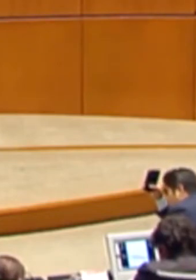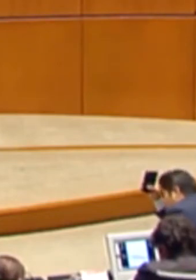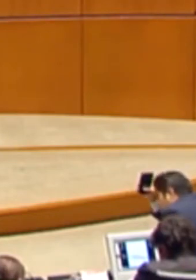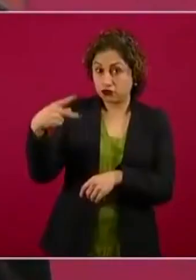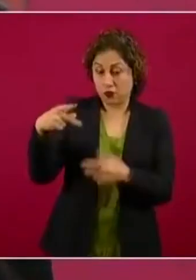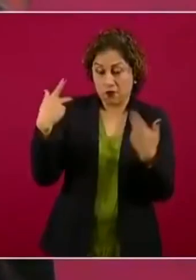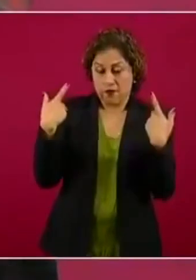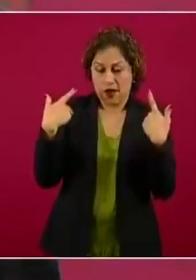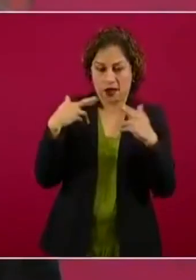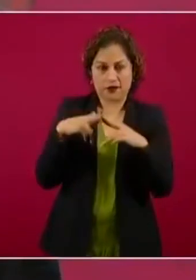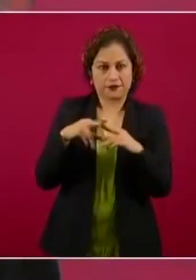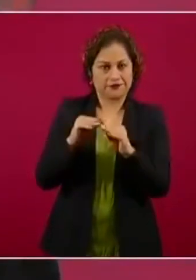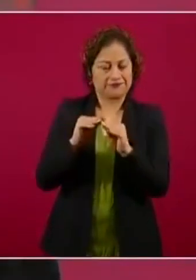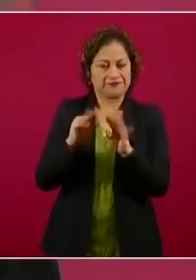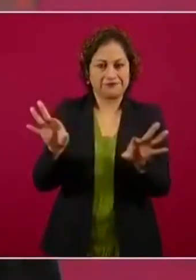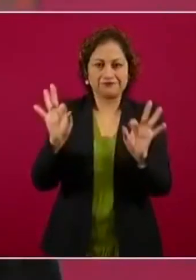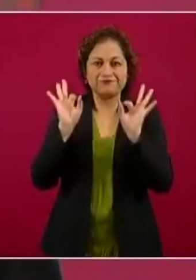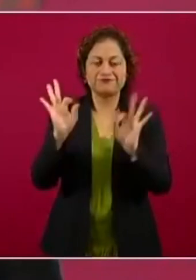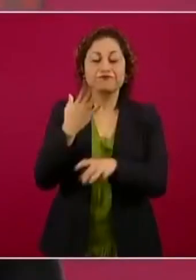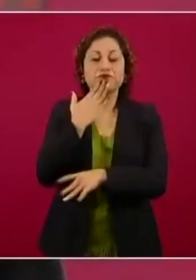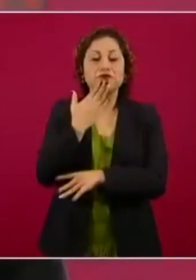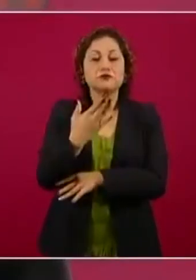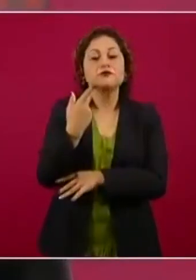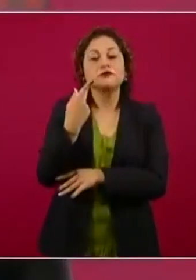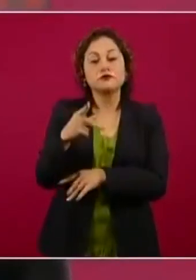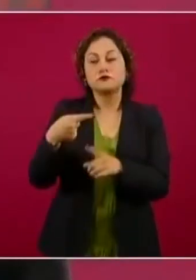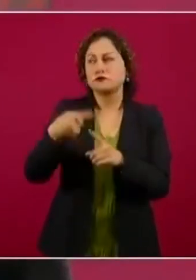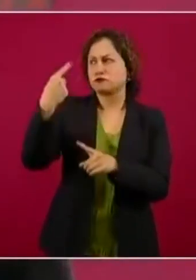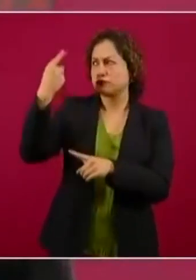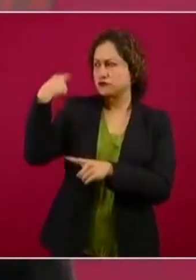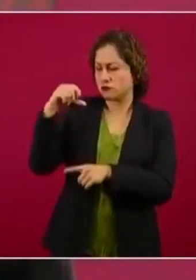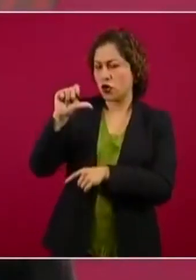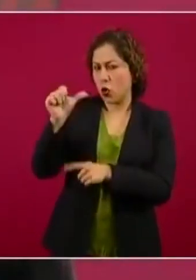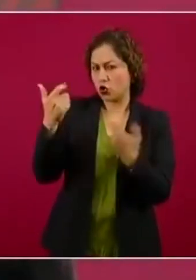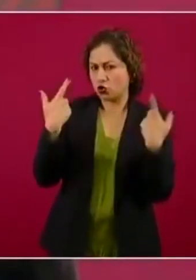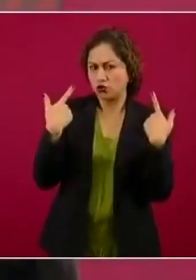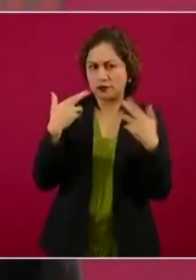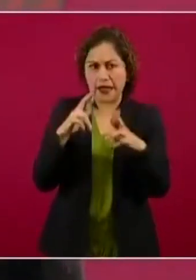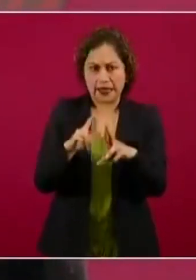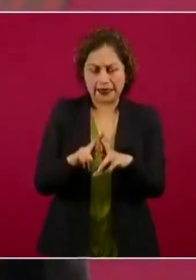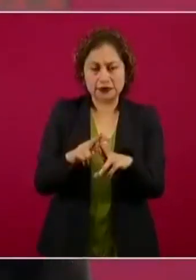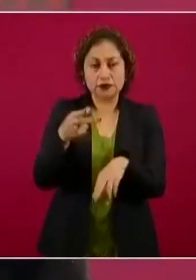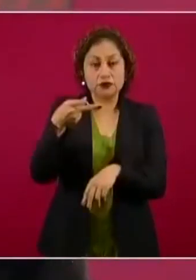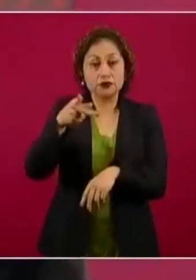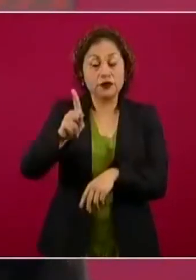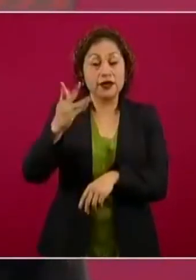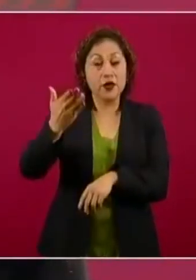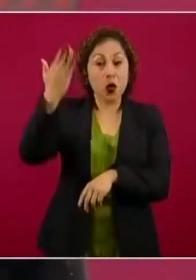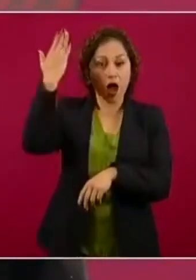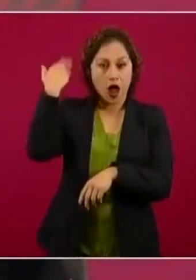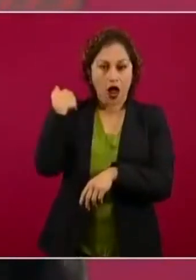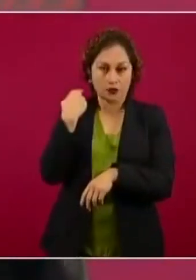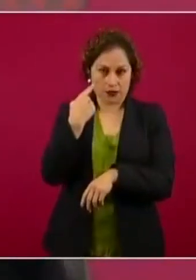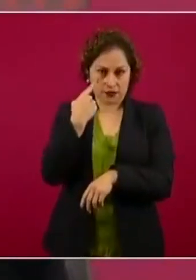destacó que el ingreso de la maestra Delfina Gómez aumenta la presencia de mujeres con nueve secretarías del Estado.